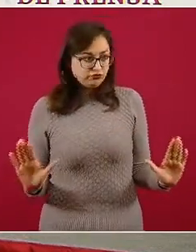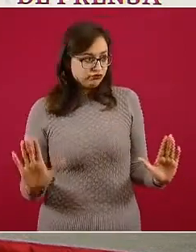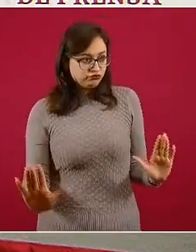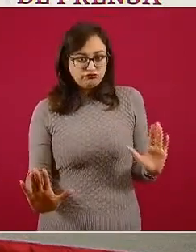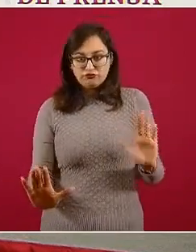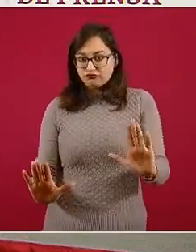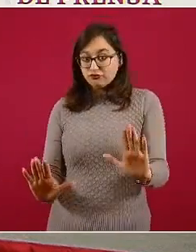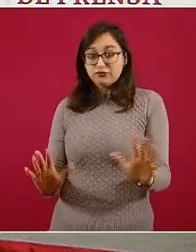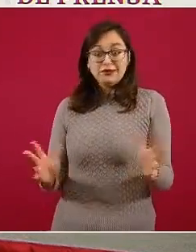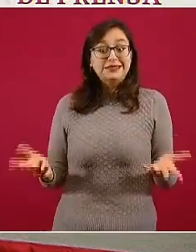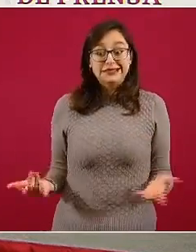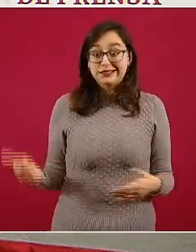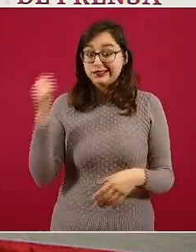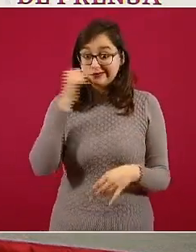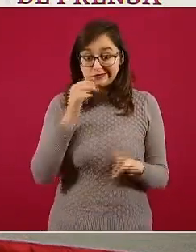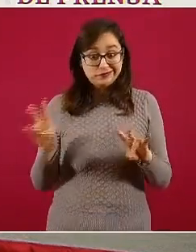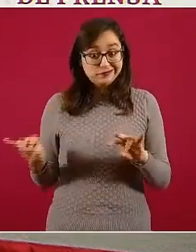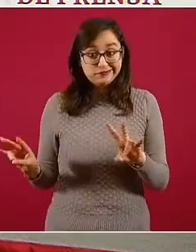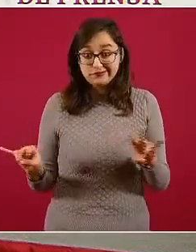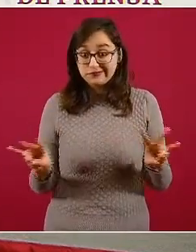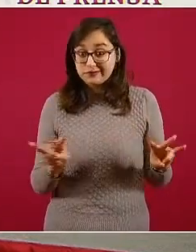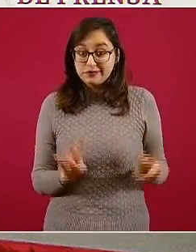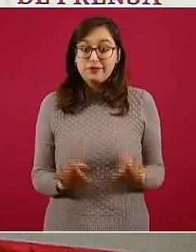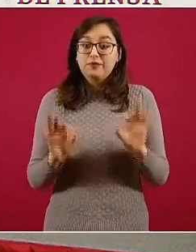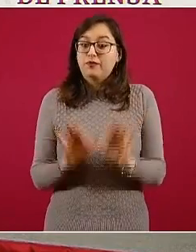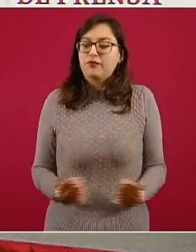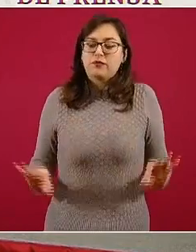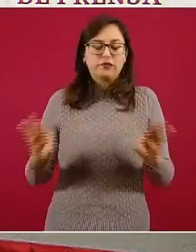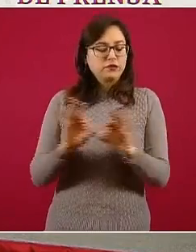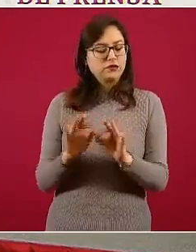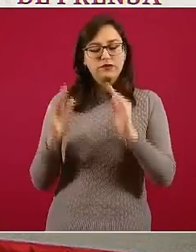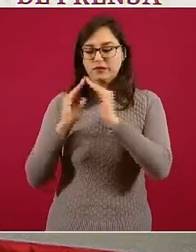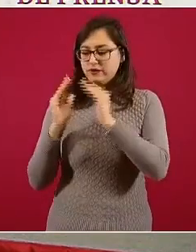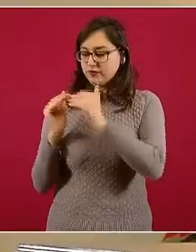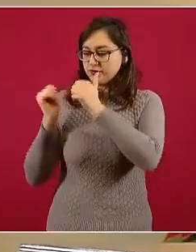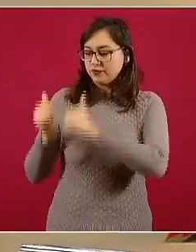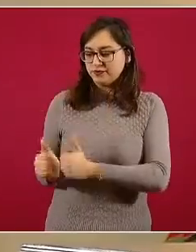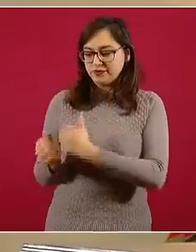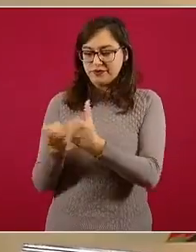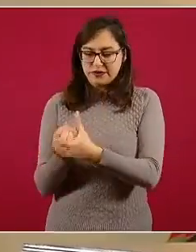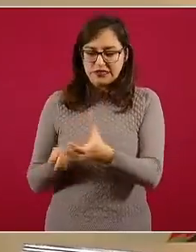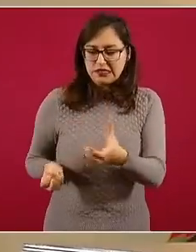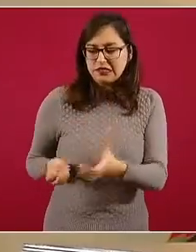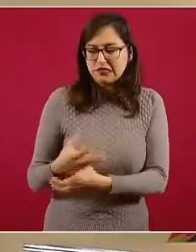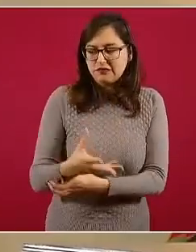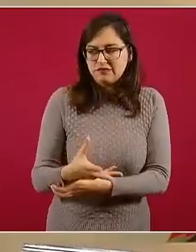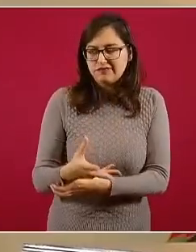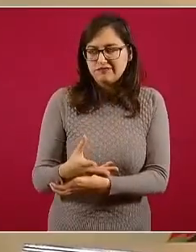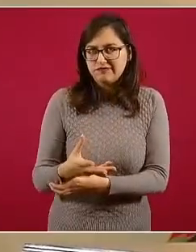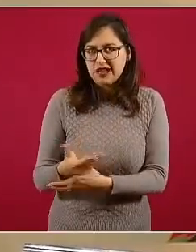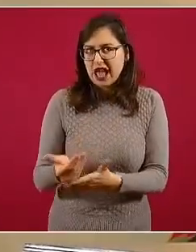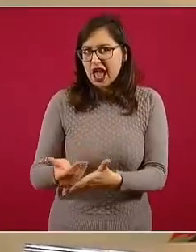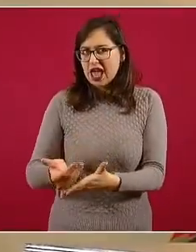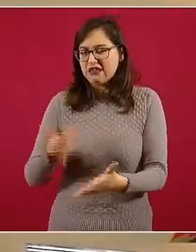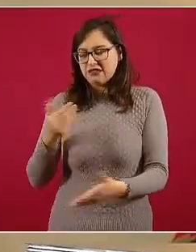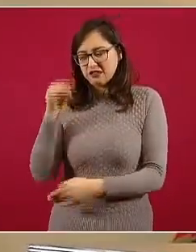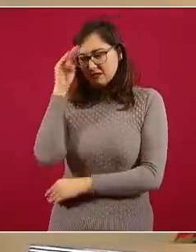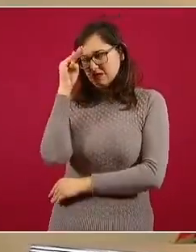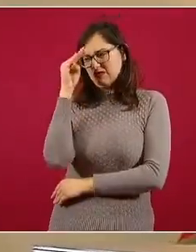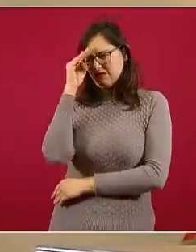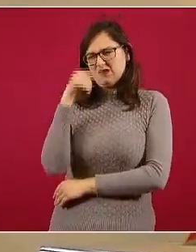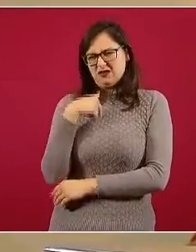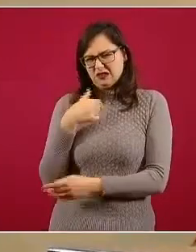a salir, hacer lo posible por no salir de casa, cada vez que salen de casa cuestionarse si realmente es esencial, también es un componente muy